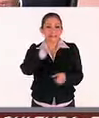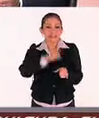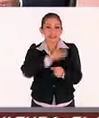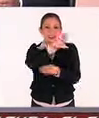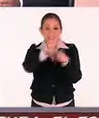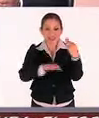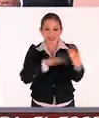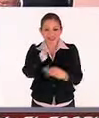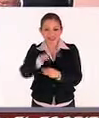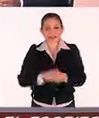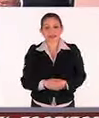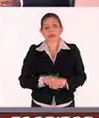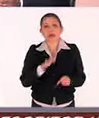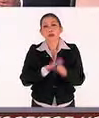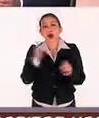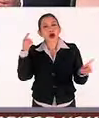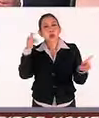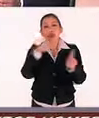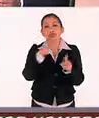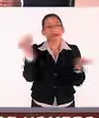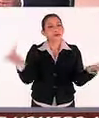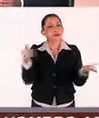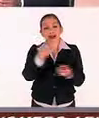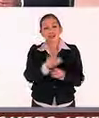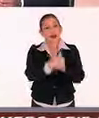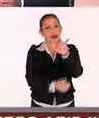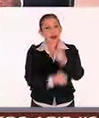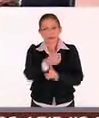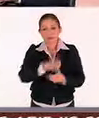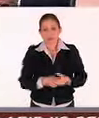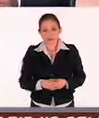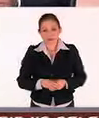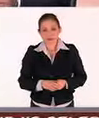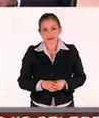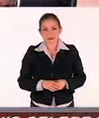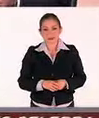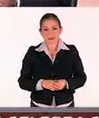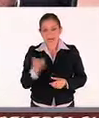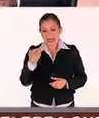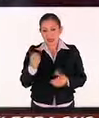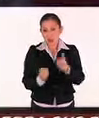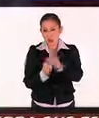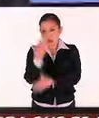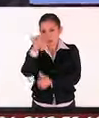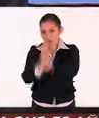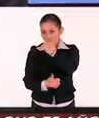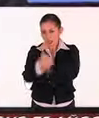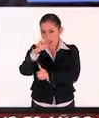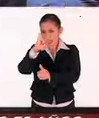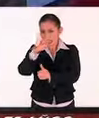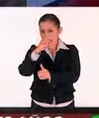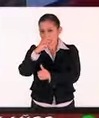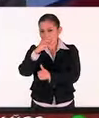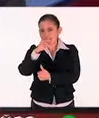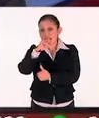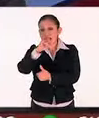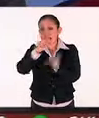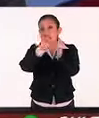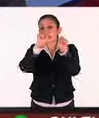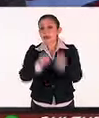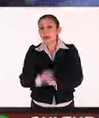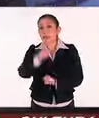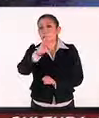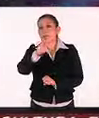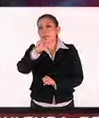buenos días a todos ustedes. ¿Cuáles son los objetivos, las metas de esta carrera? Esta es una nueva carrera de ingeniería, es ingeniería en sistemas